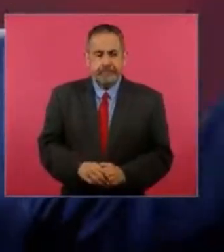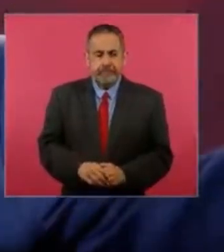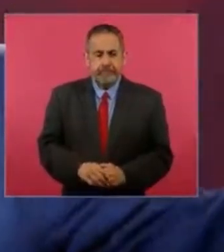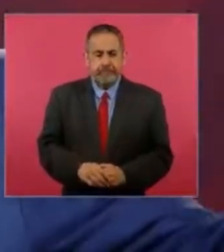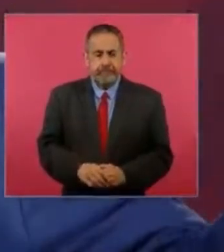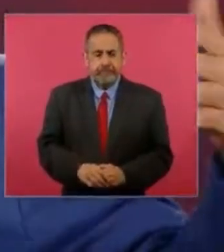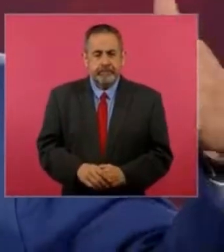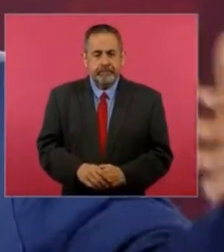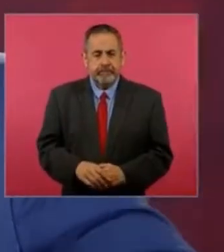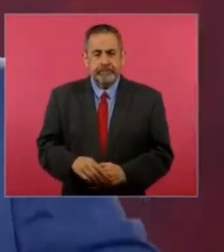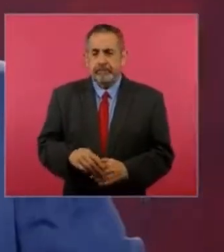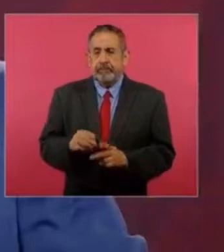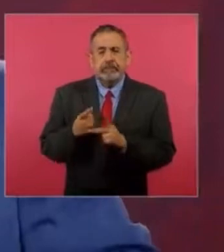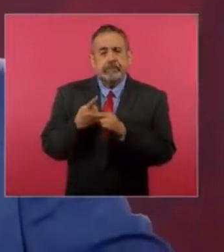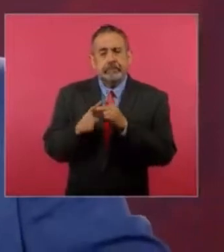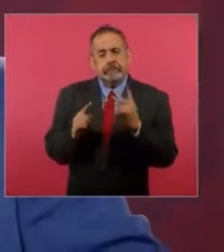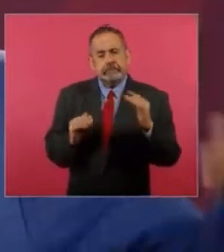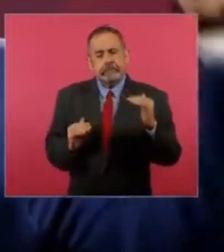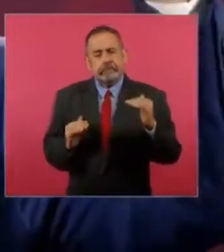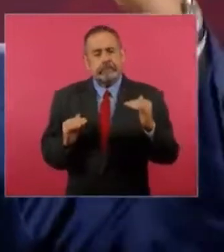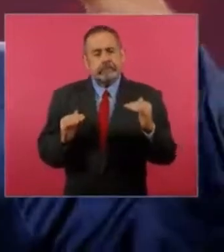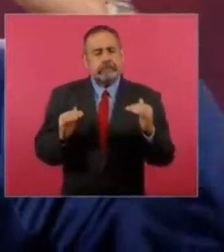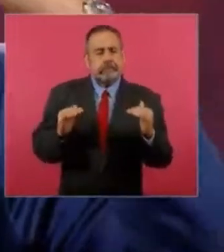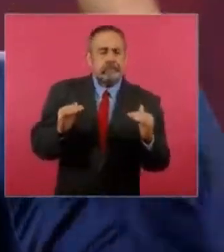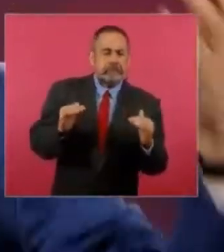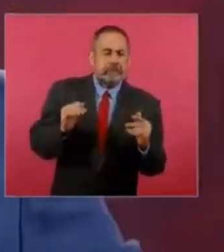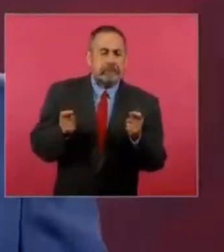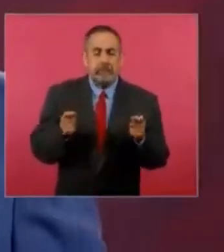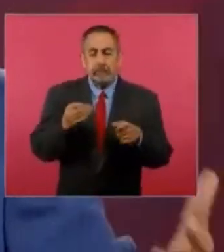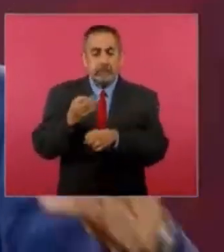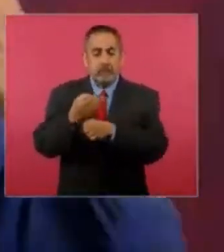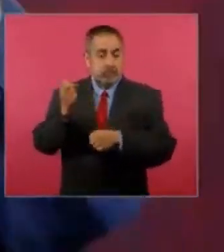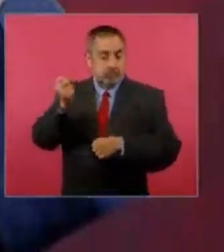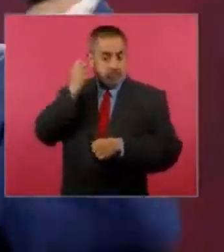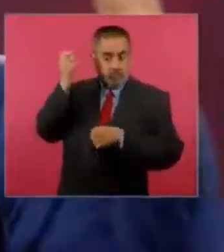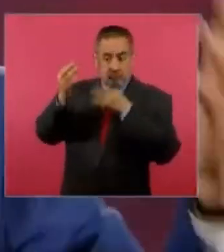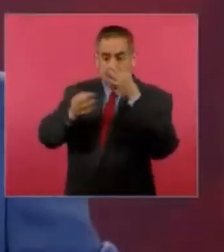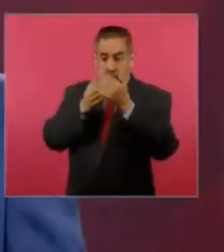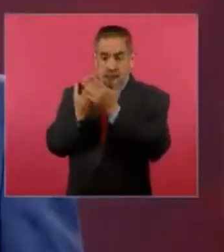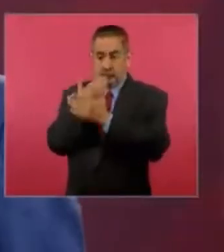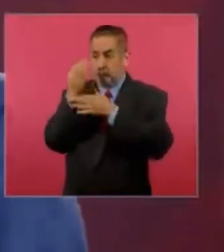Y nos equilibramos, eso porque la mañanera es mucha pieza, pero